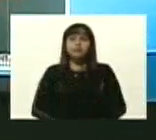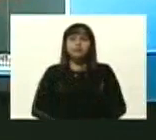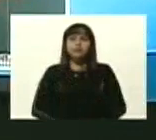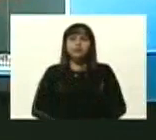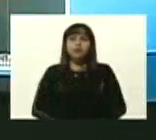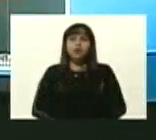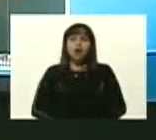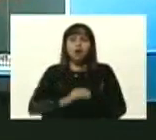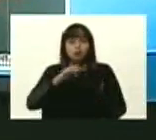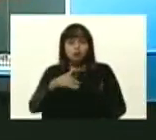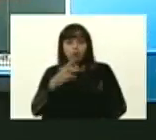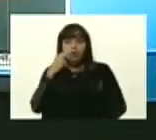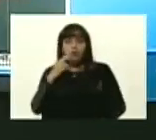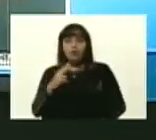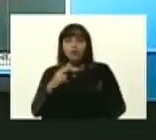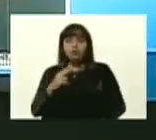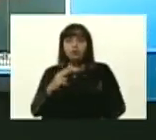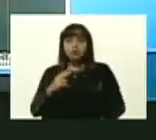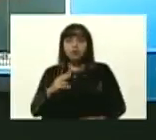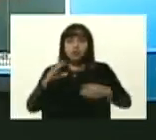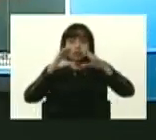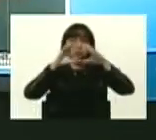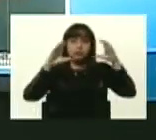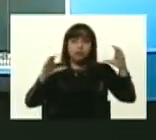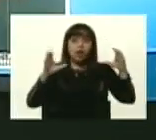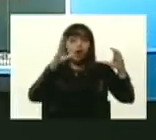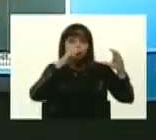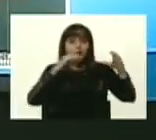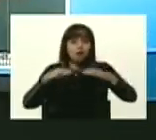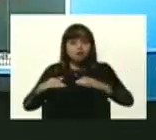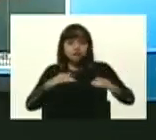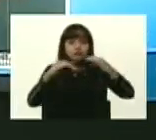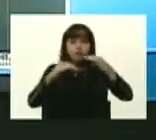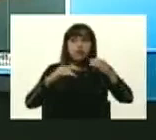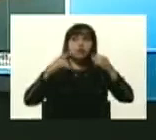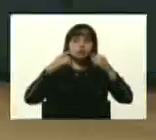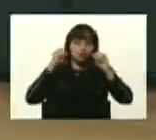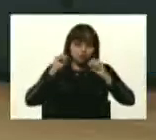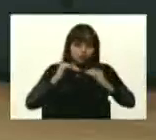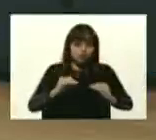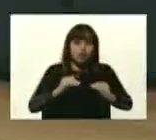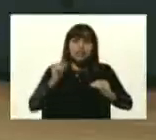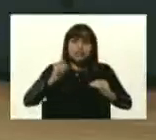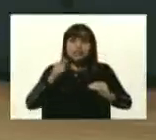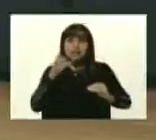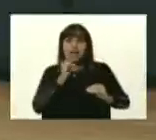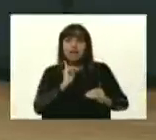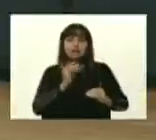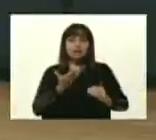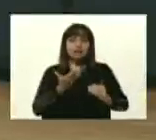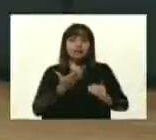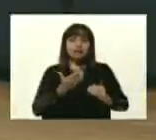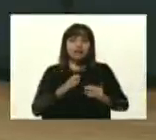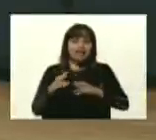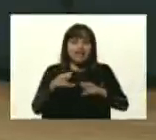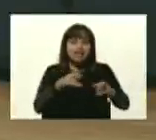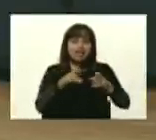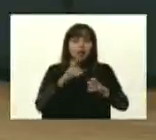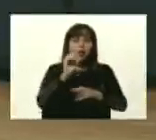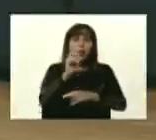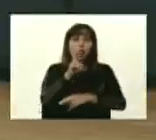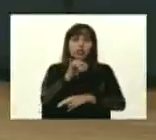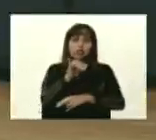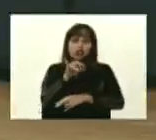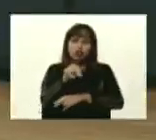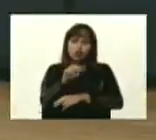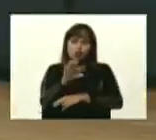la zona cuando no está inundada y aquella zona cuando sí está inundada a la orilla de nuestro río Madre. ¿Qué